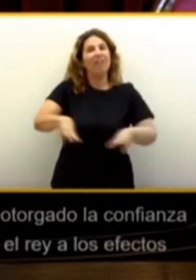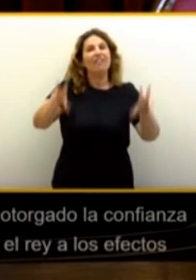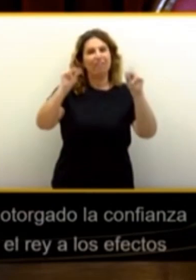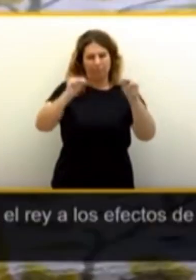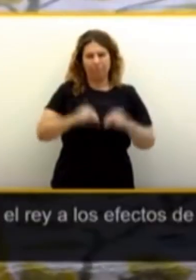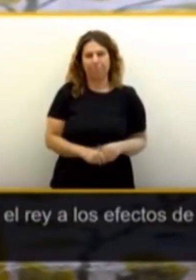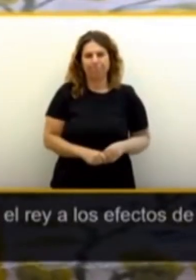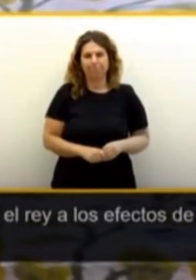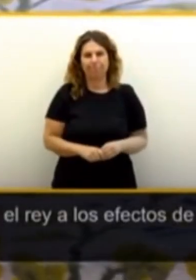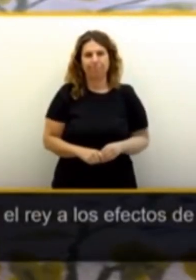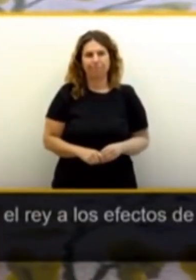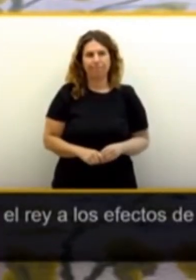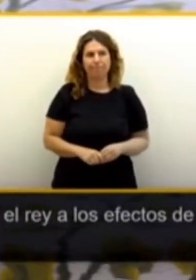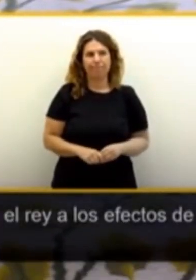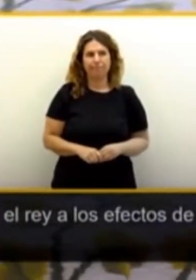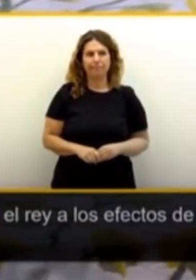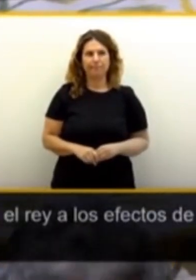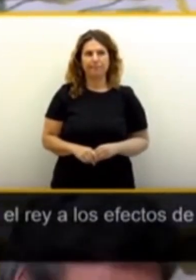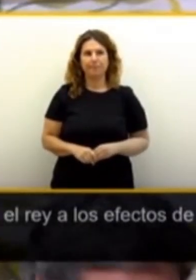sesión. Gracias.